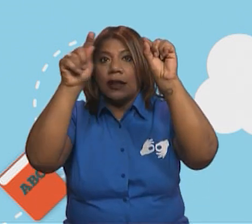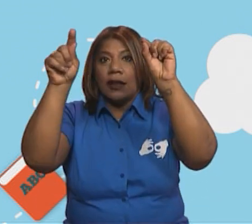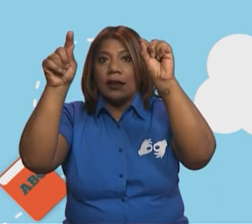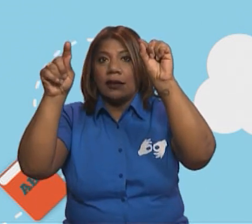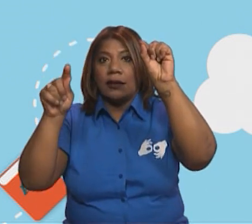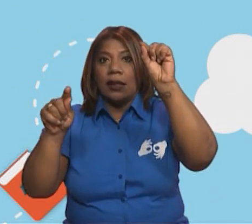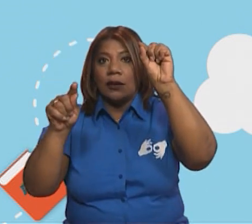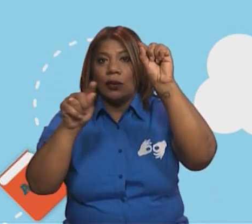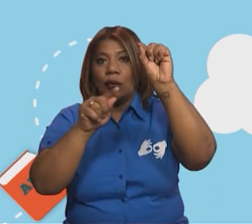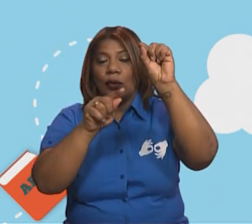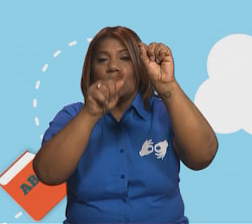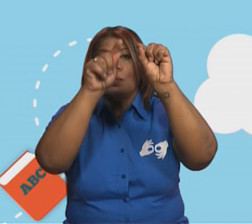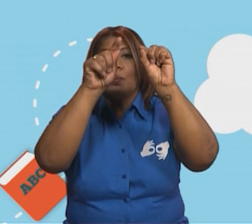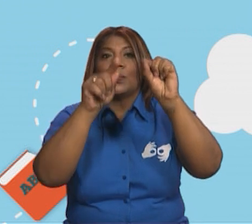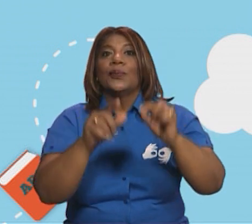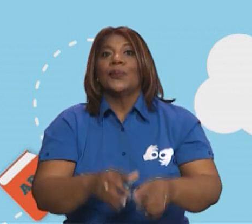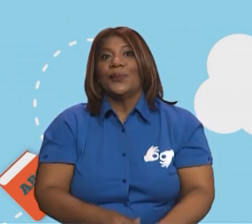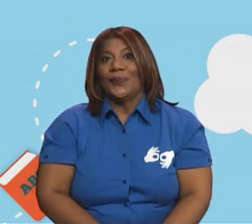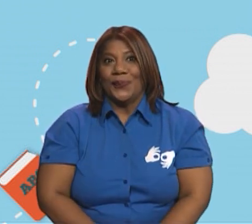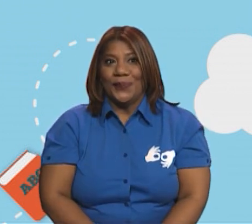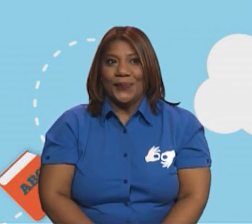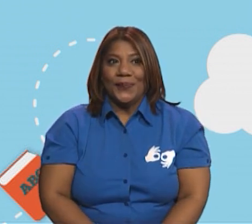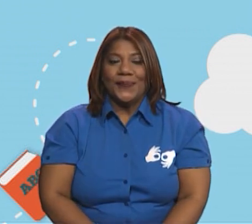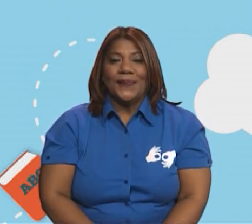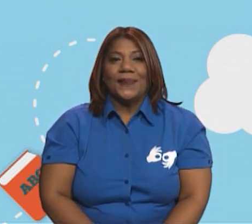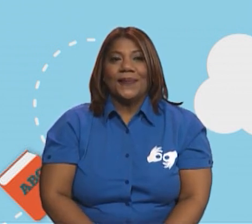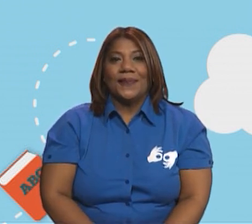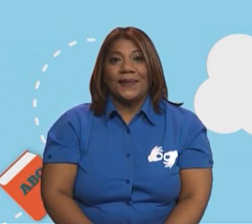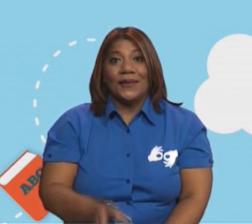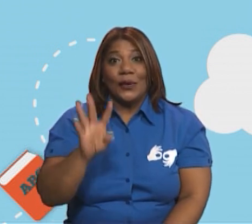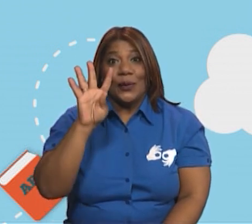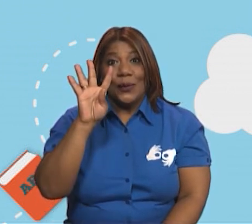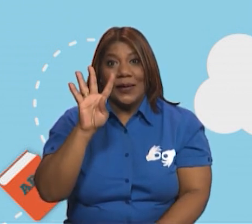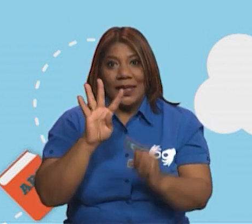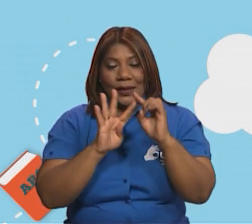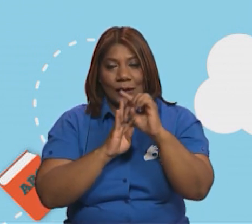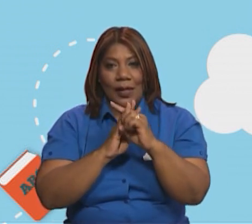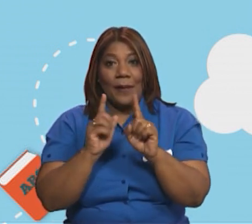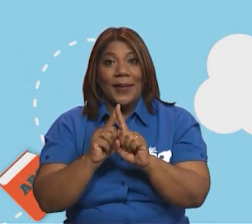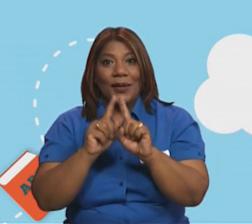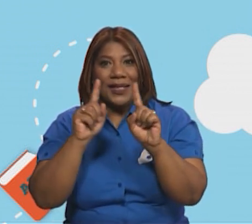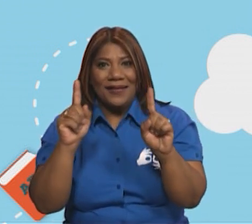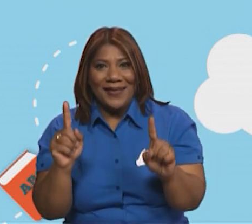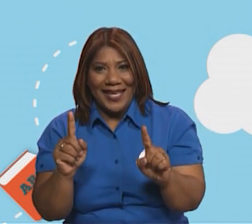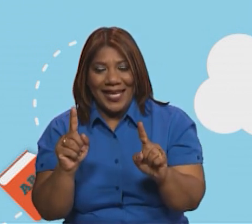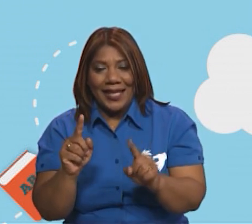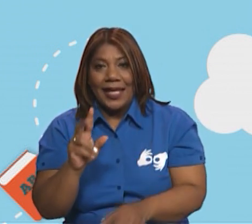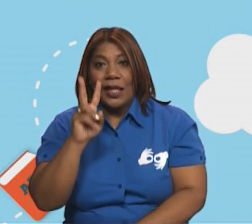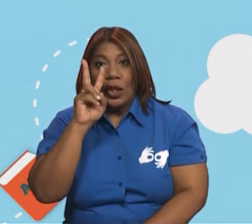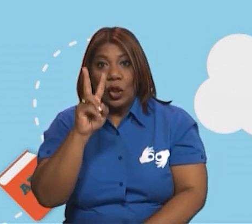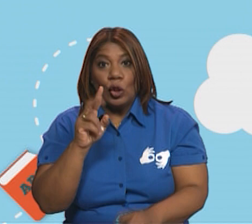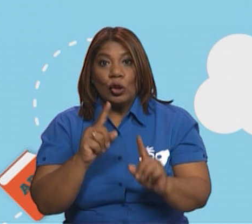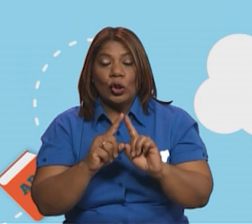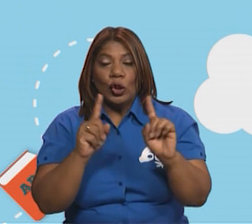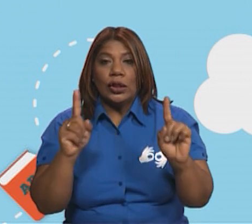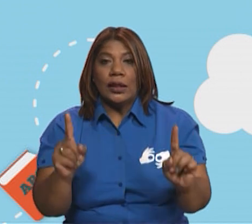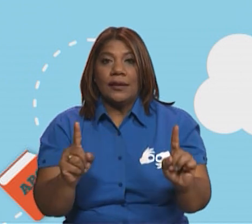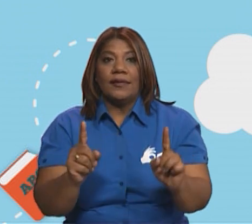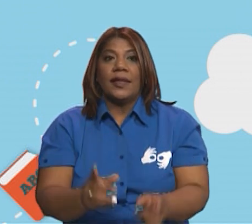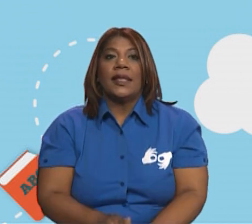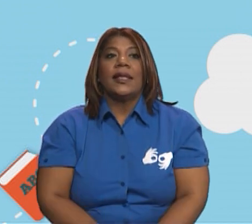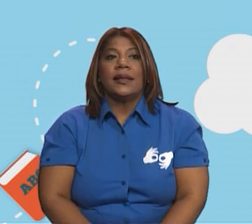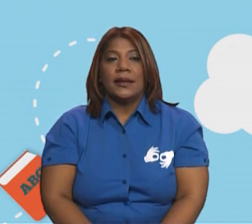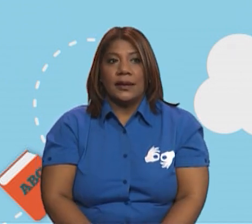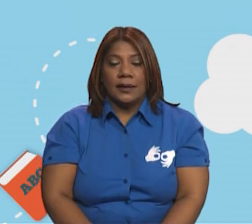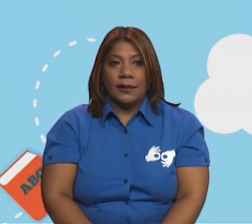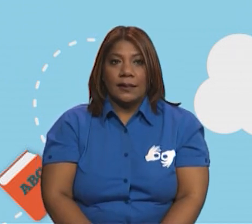rectángulo. Muy bien. Tiene también cuatro lados y cuatro vértices. Y vemos que hay una diferencia